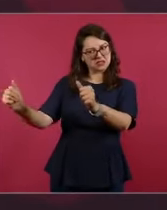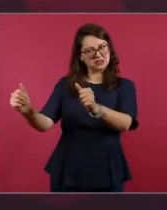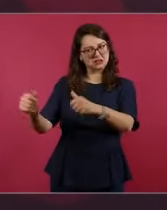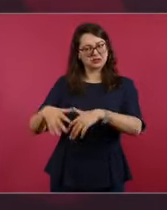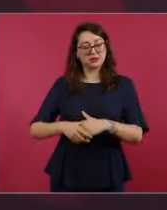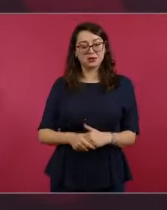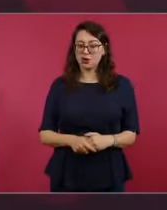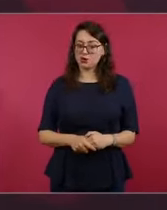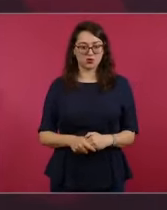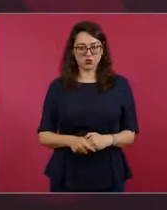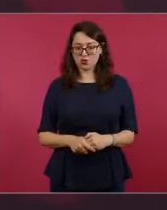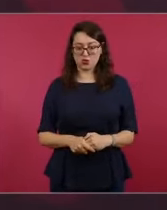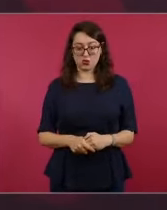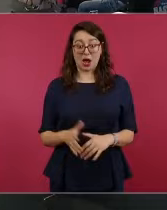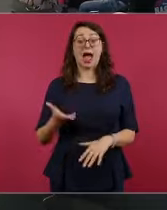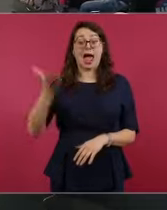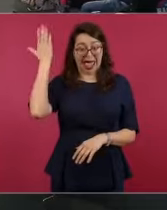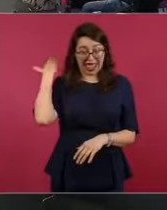se callaban.